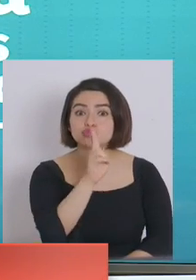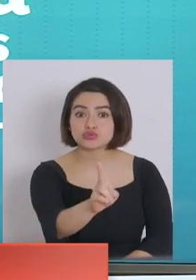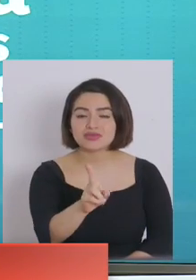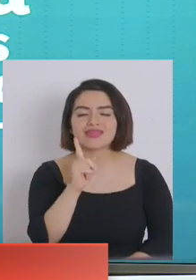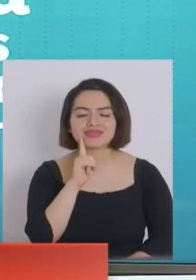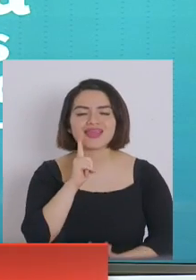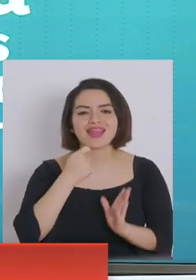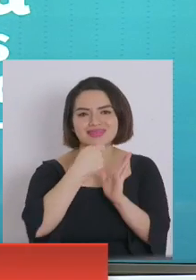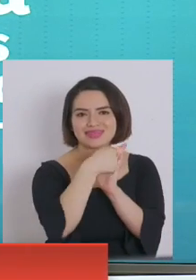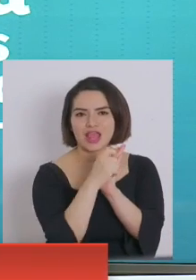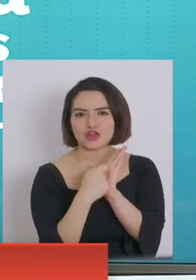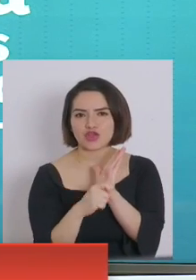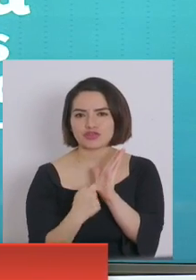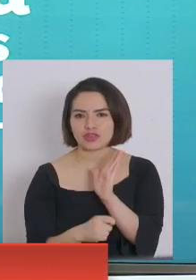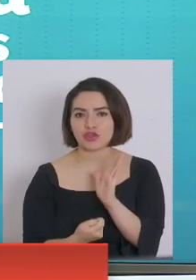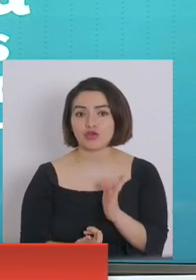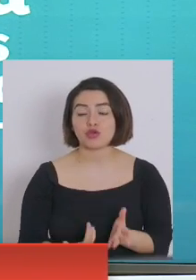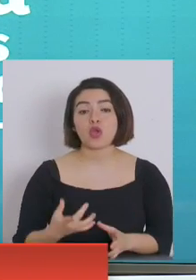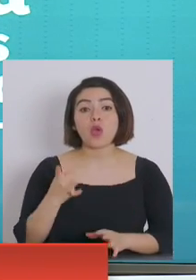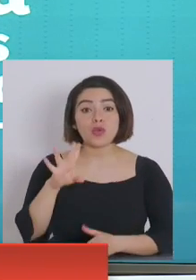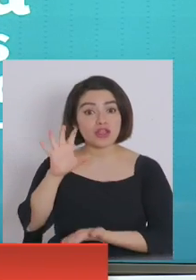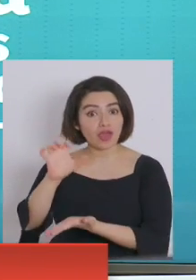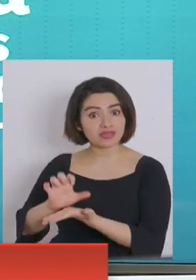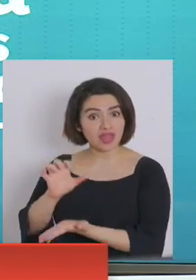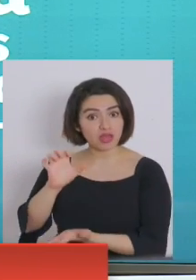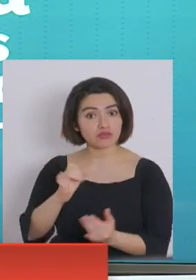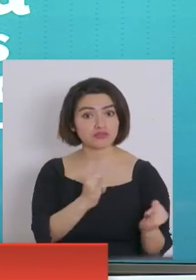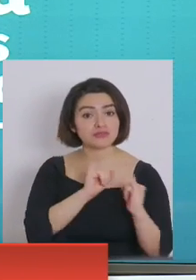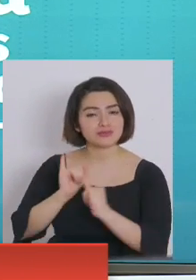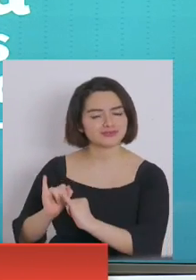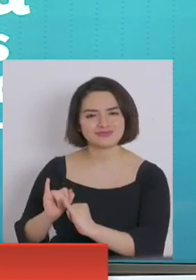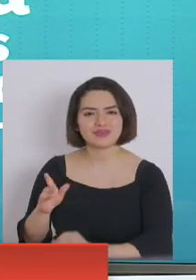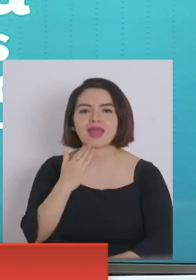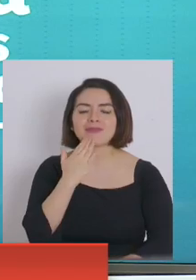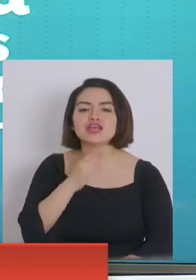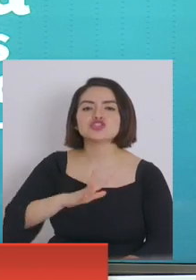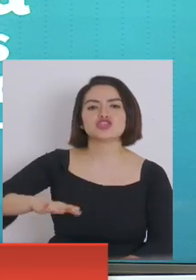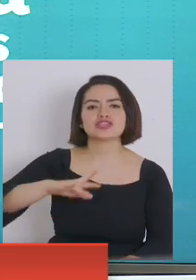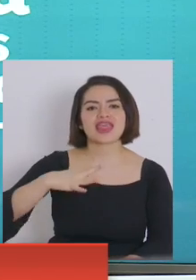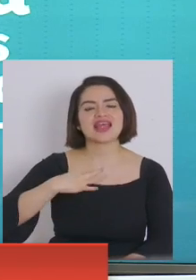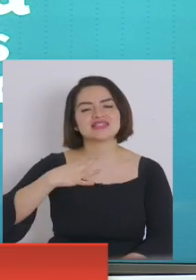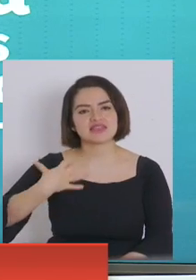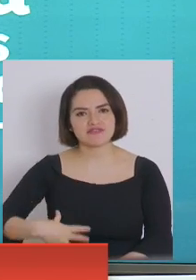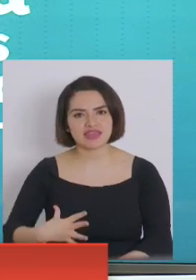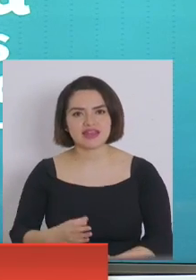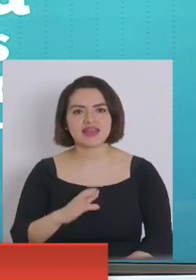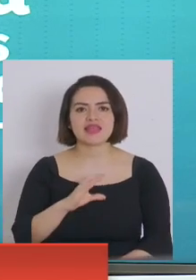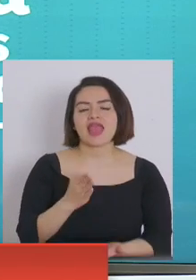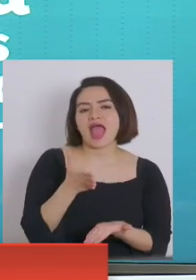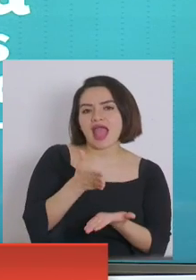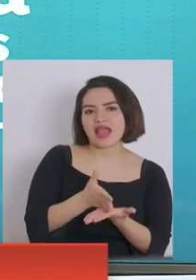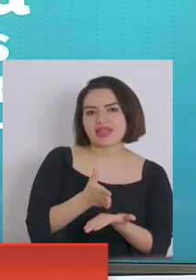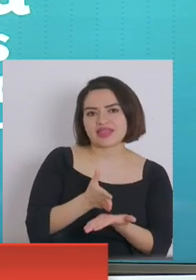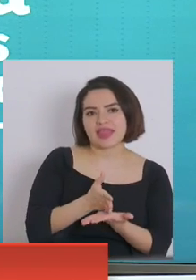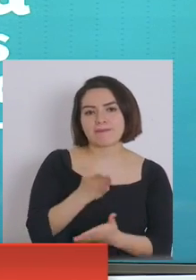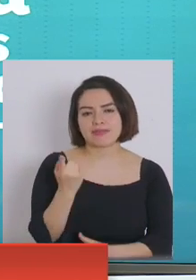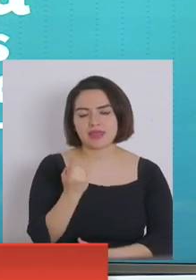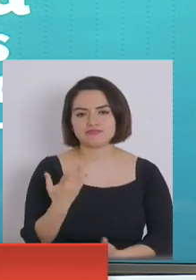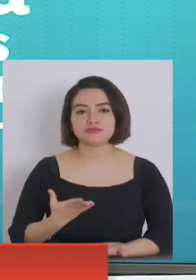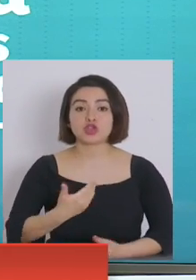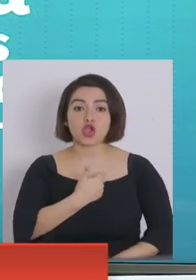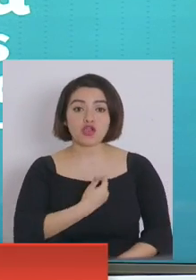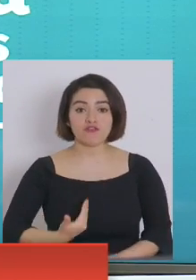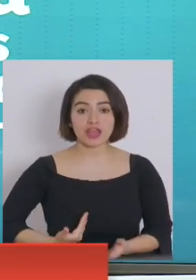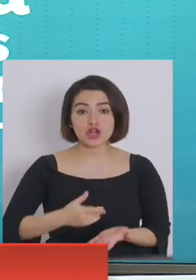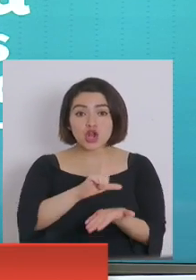diagnóstico que le permita, no solo al Estado, sino que también a la sociedad civil, a la academia, a los gobiernos locales,